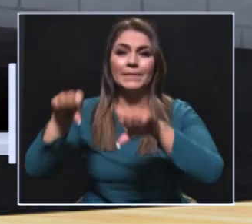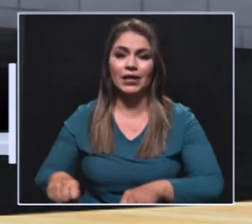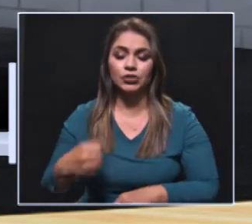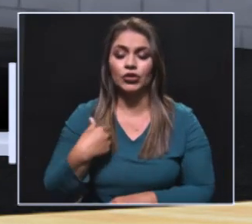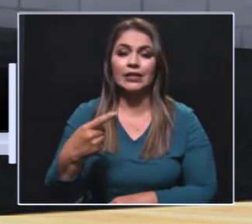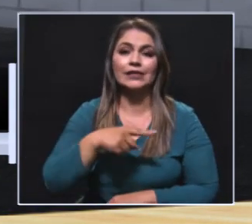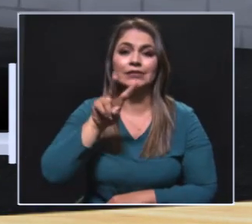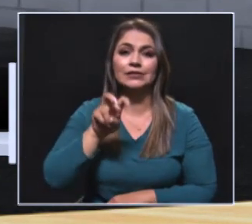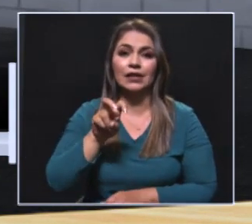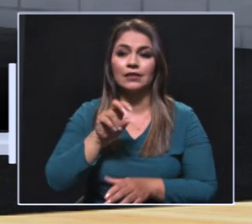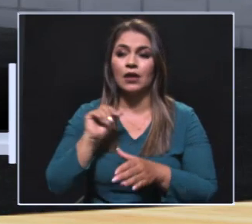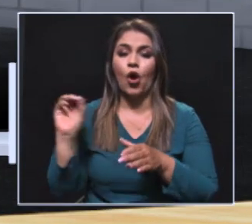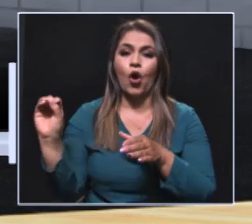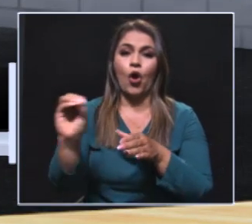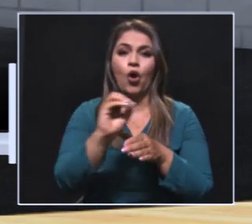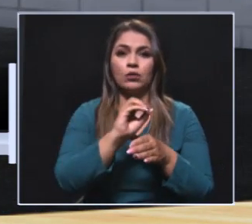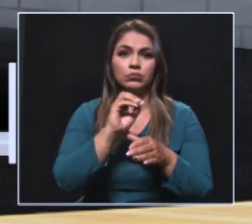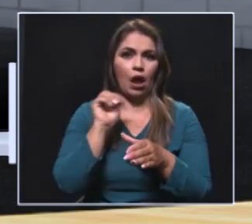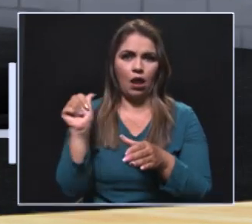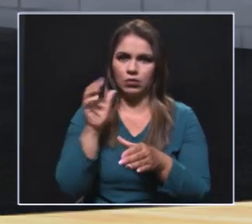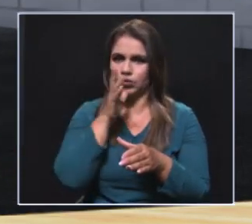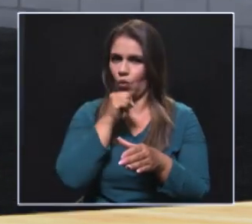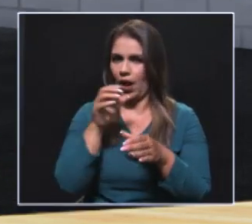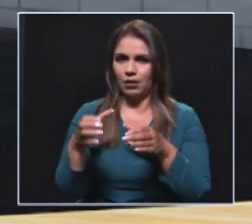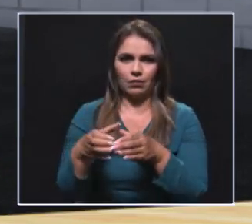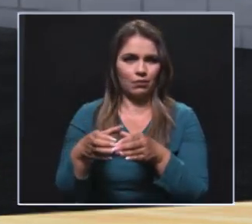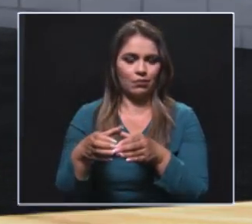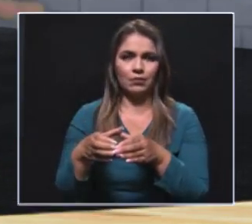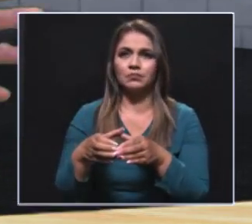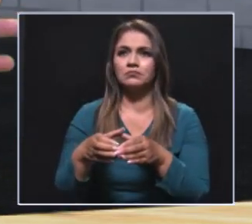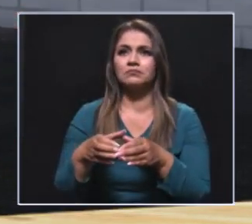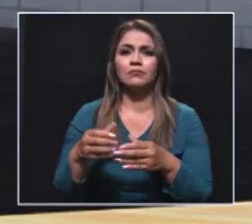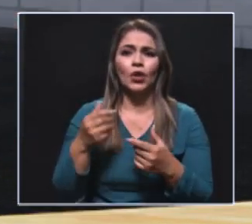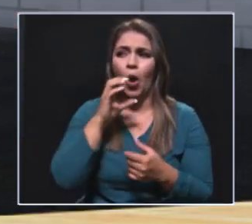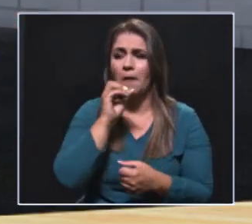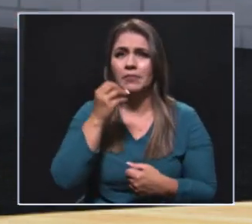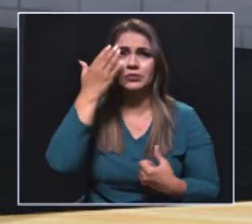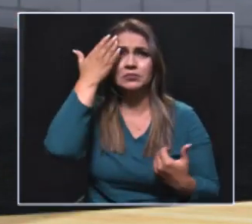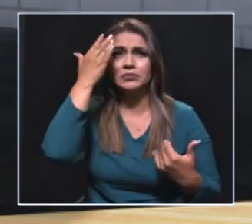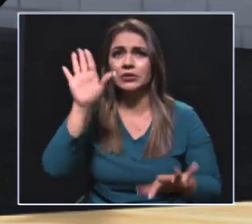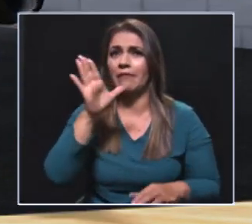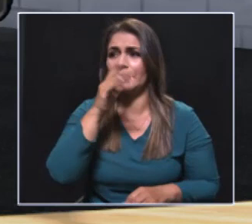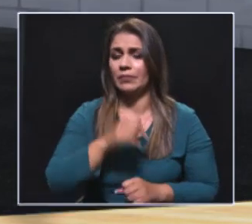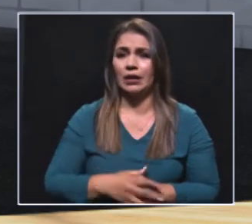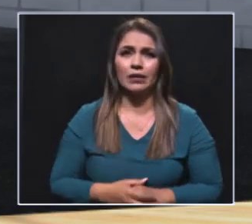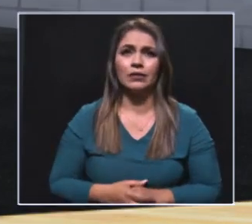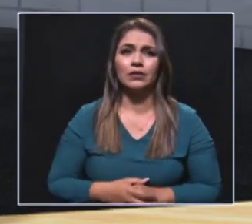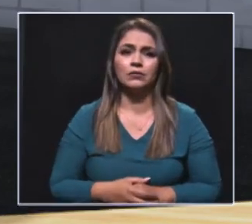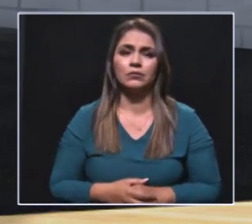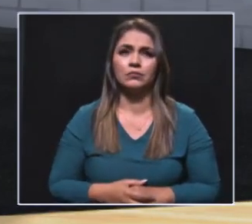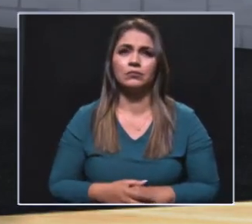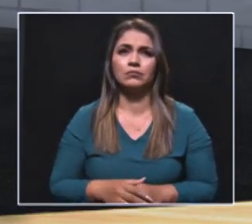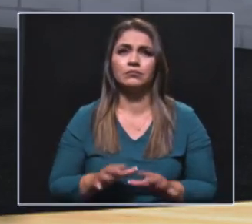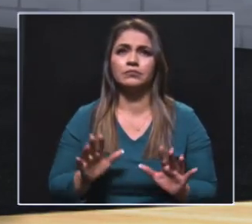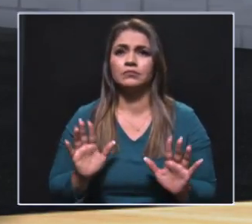concejales, en esa época no había una sola concejal. Todos hombres. Todos hombres y sin formación. Yo no voy a discriminar y más lo haría